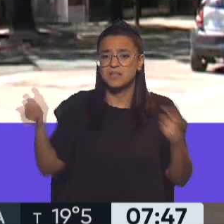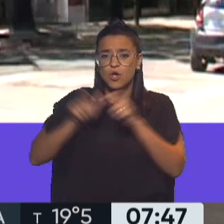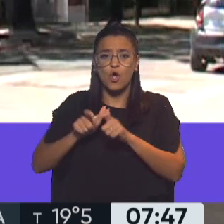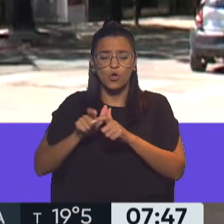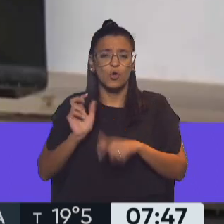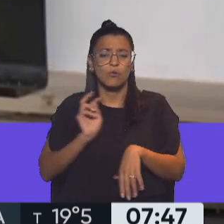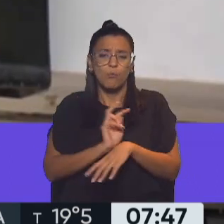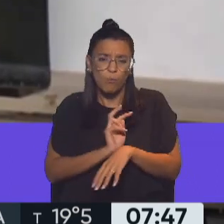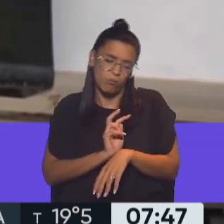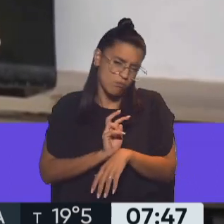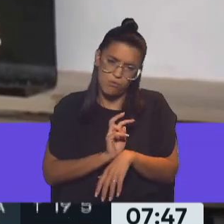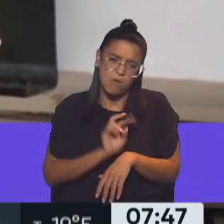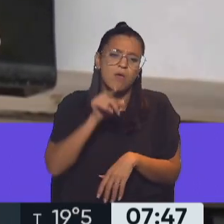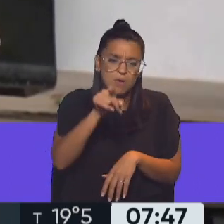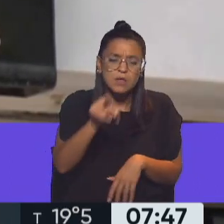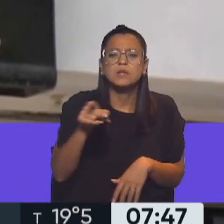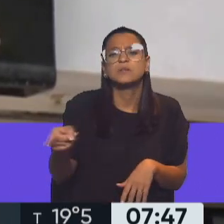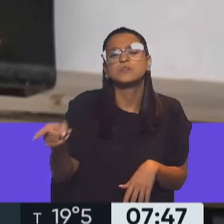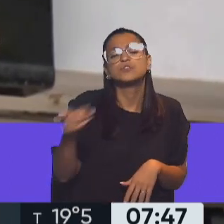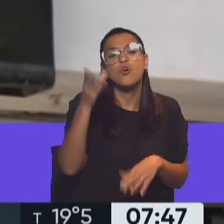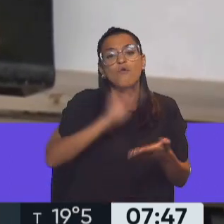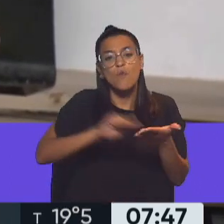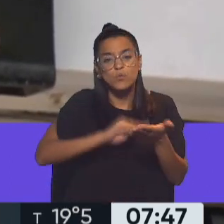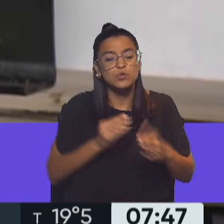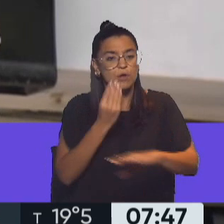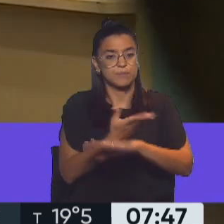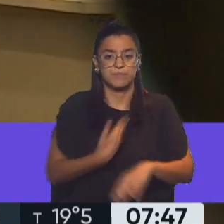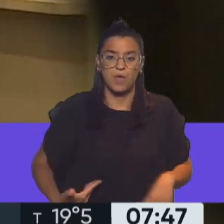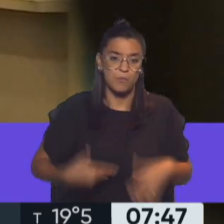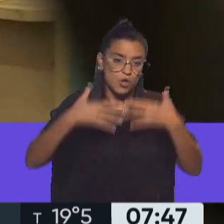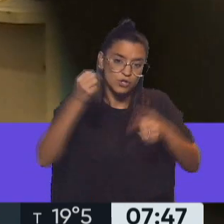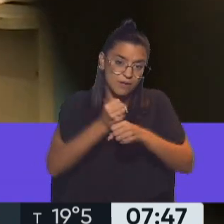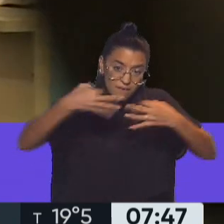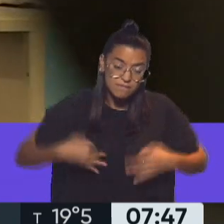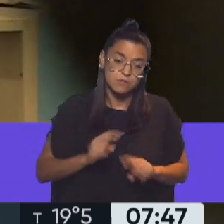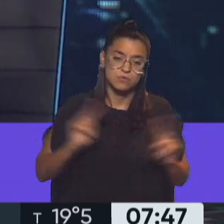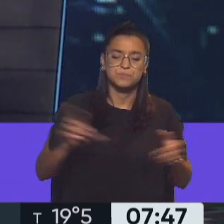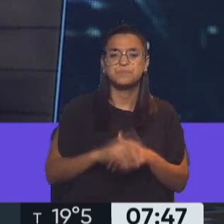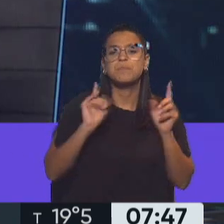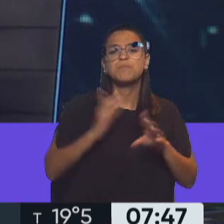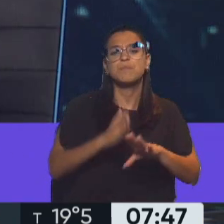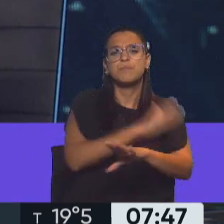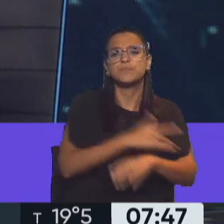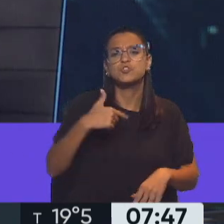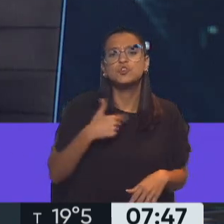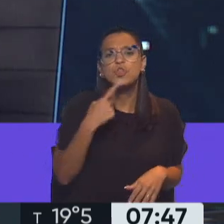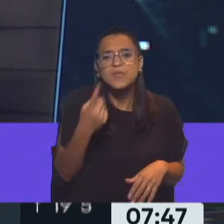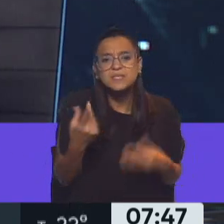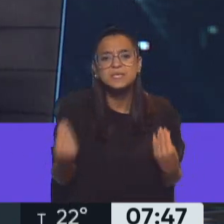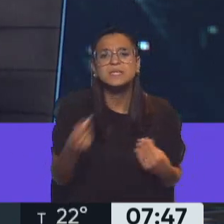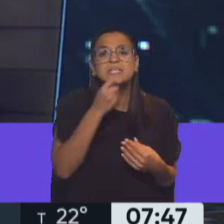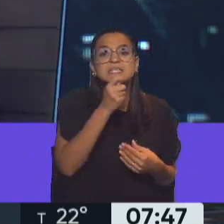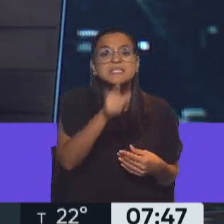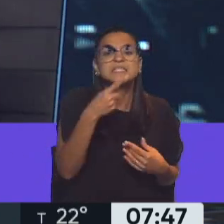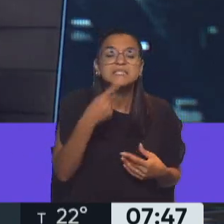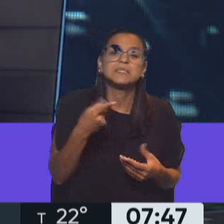consiste. Bueno, estos son los organismos estatales y los funcionarios que no funcionan. Doctor, lo decía en función básicamente de si era